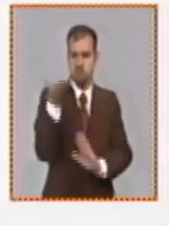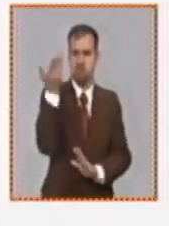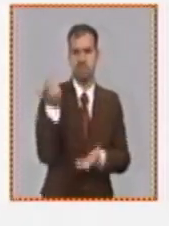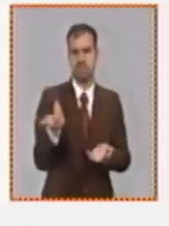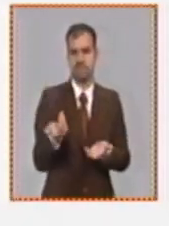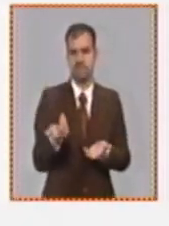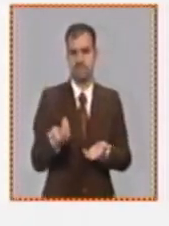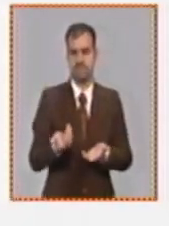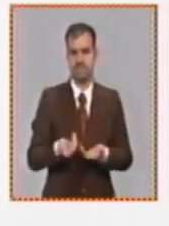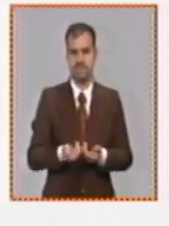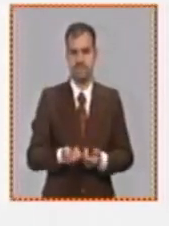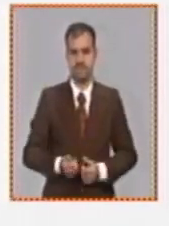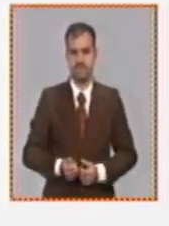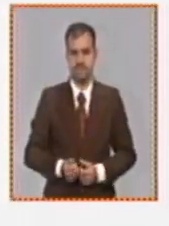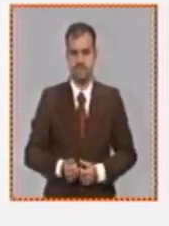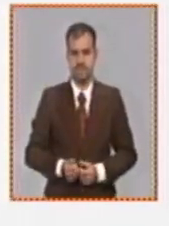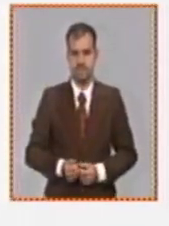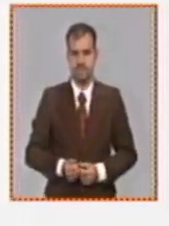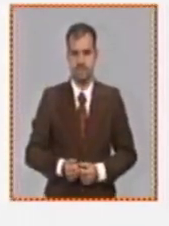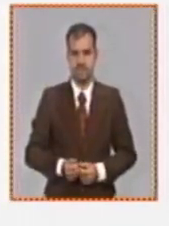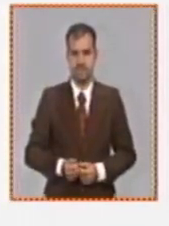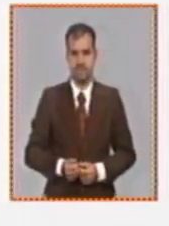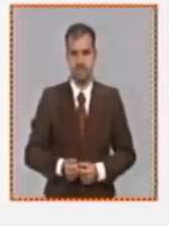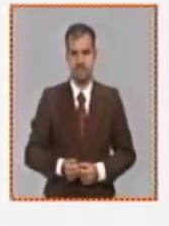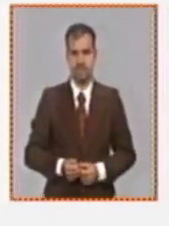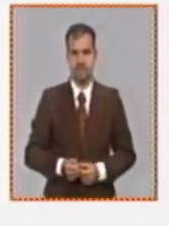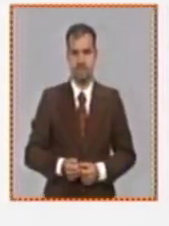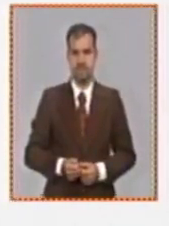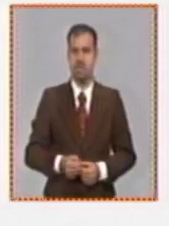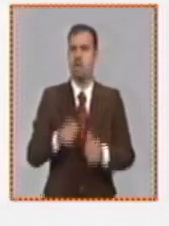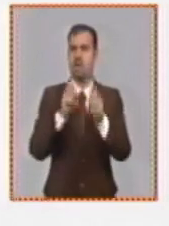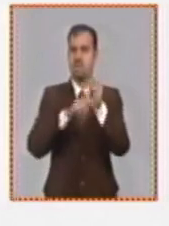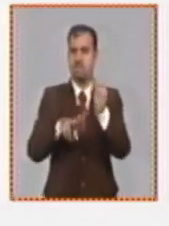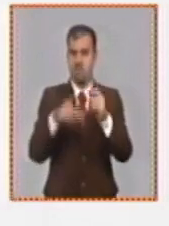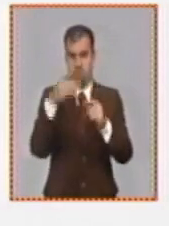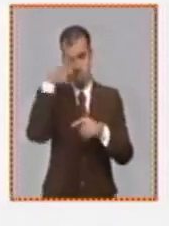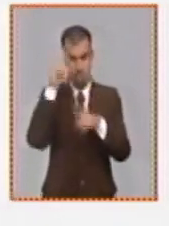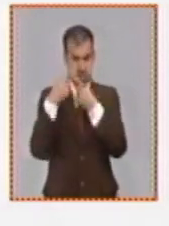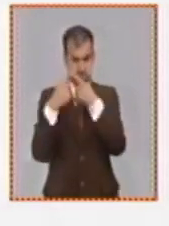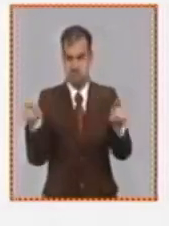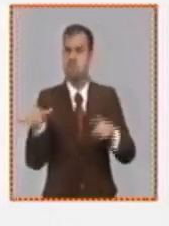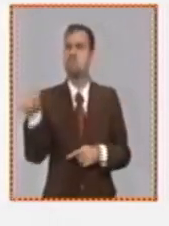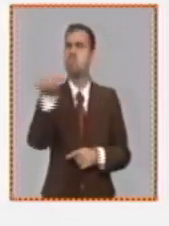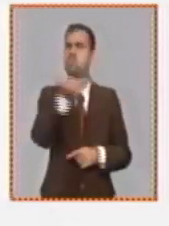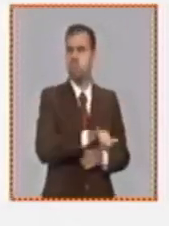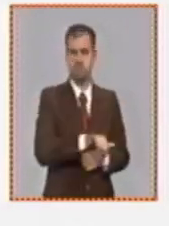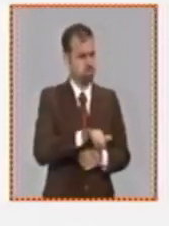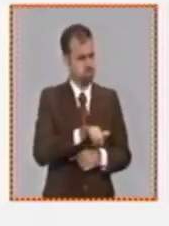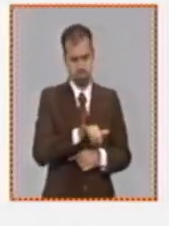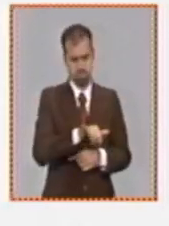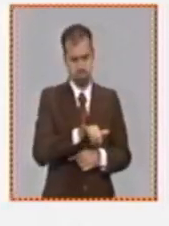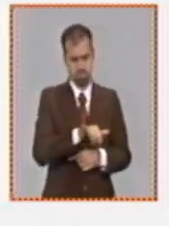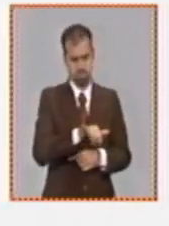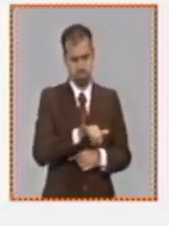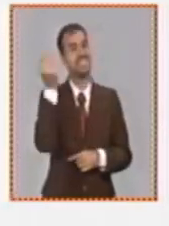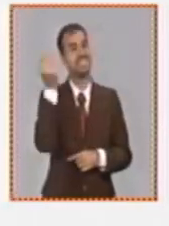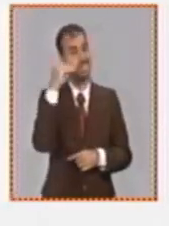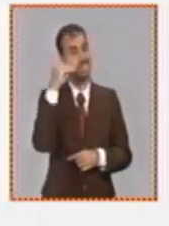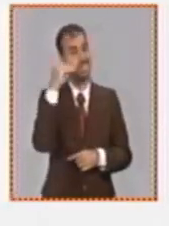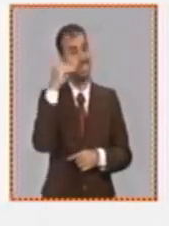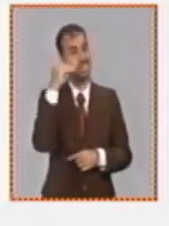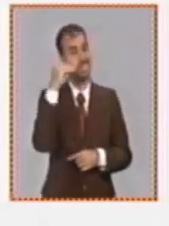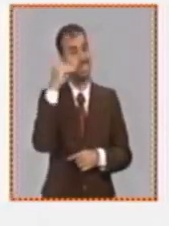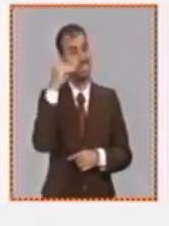aunque no es parejo para todos los territorios nosotros tenemos en particular la insatisfacción de que aún